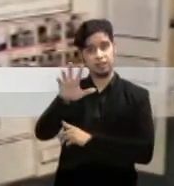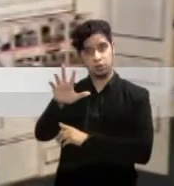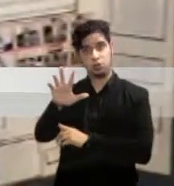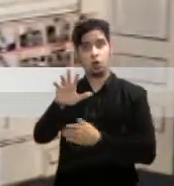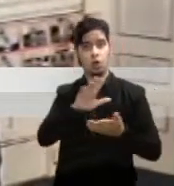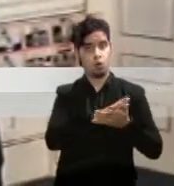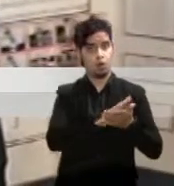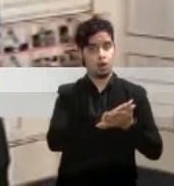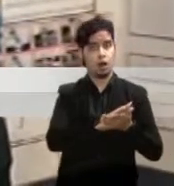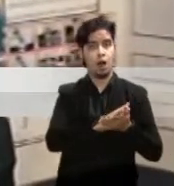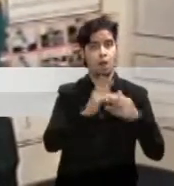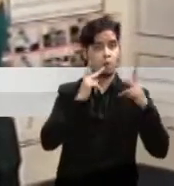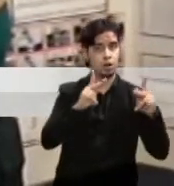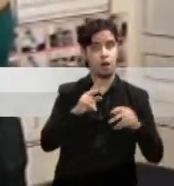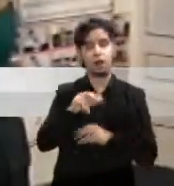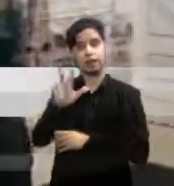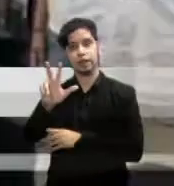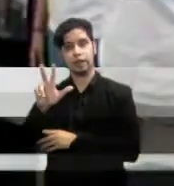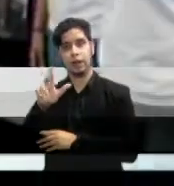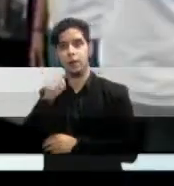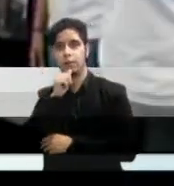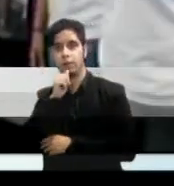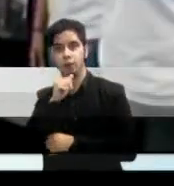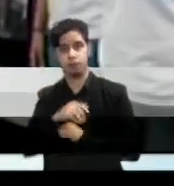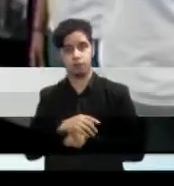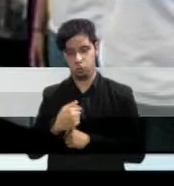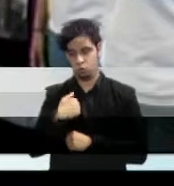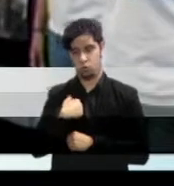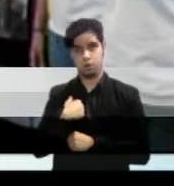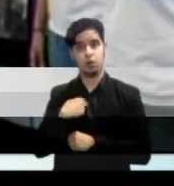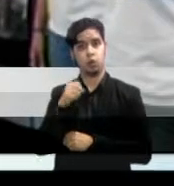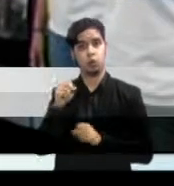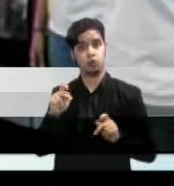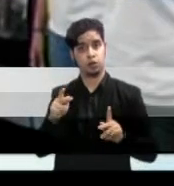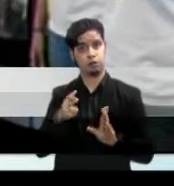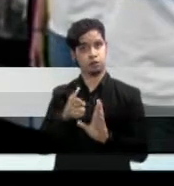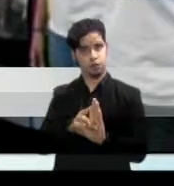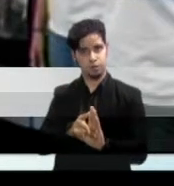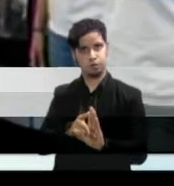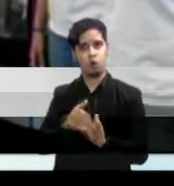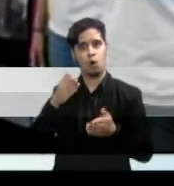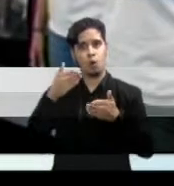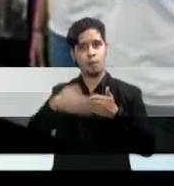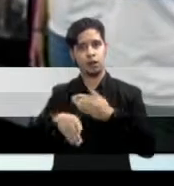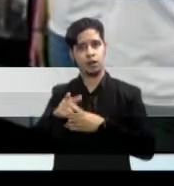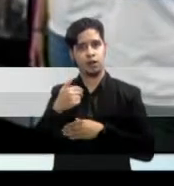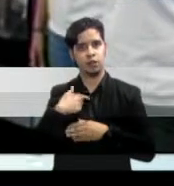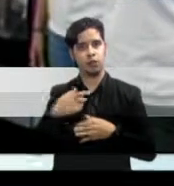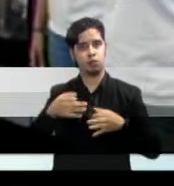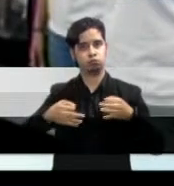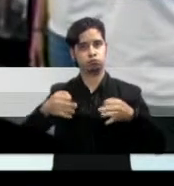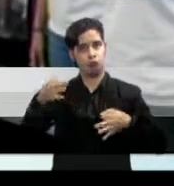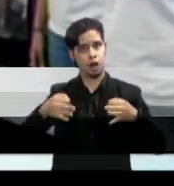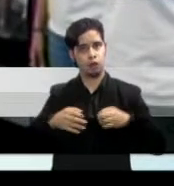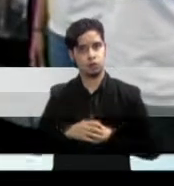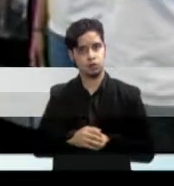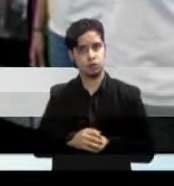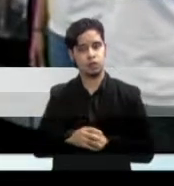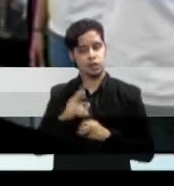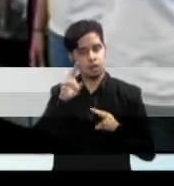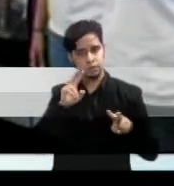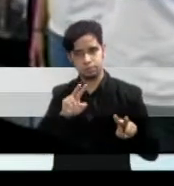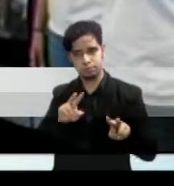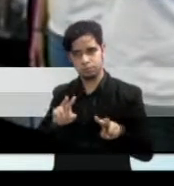3 privadas. De hecho, tuve la oportunidad de participar como parte del jurado y evaluar el área de las ciencias terrestres